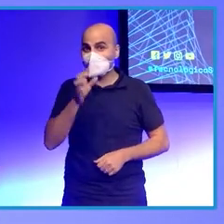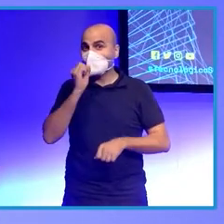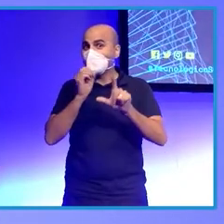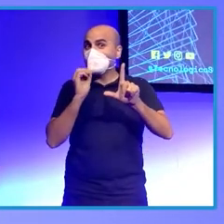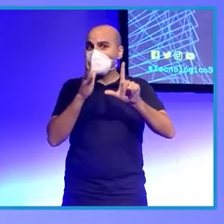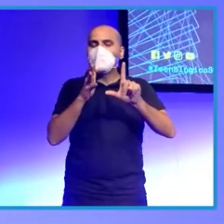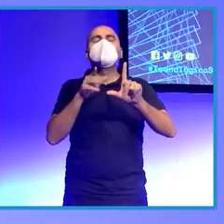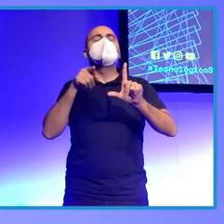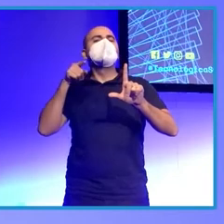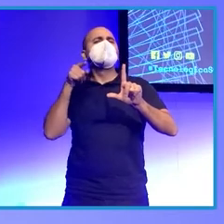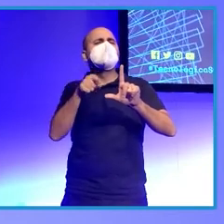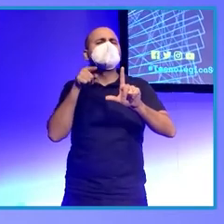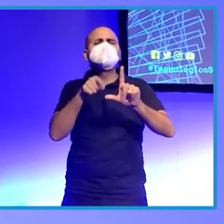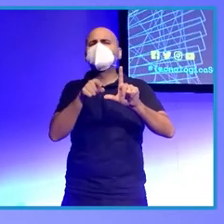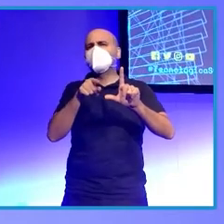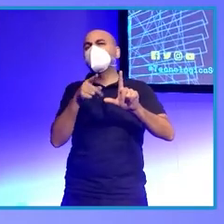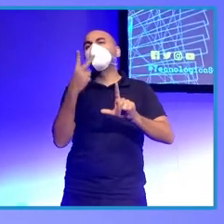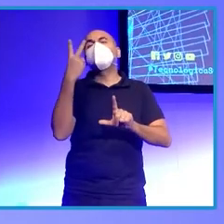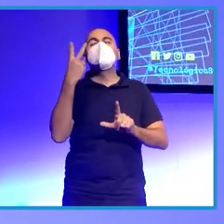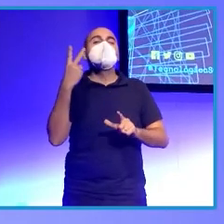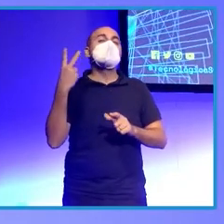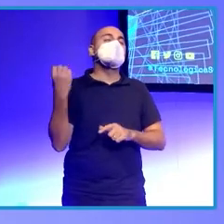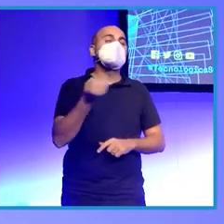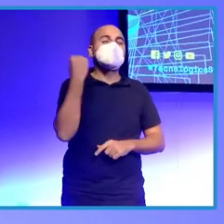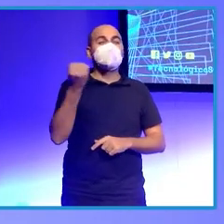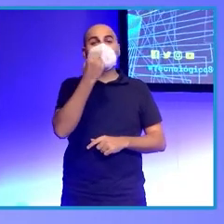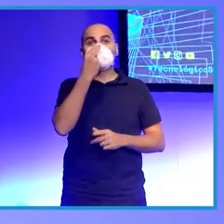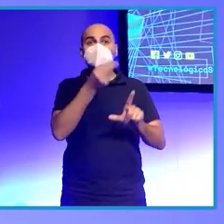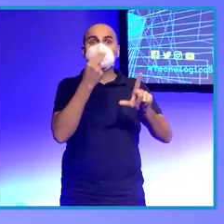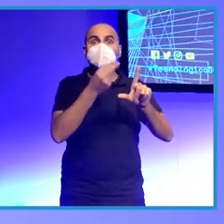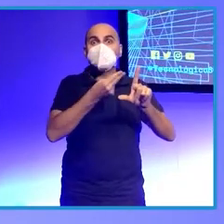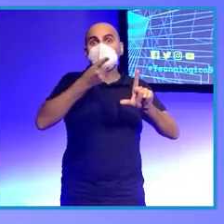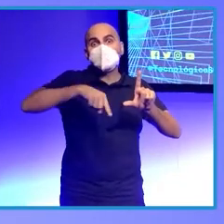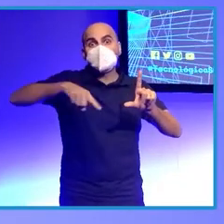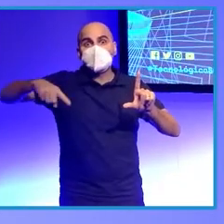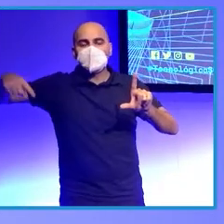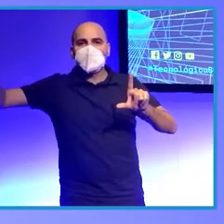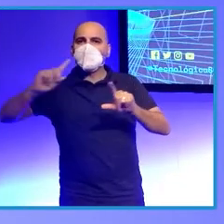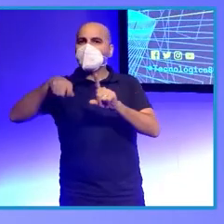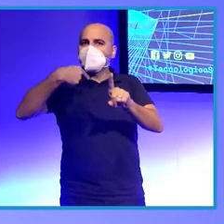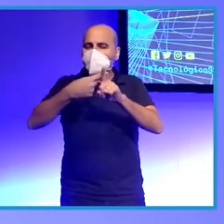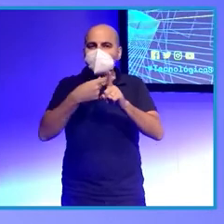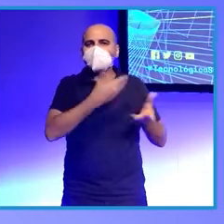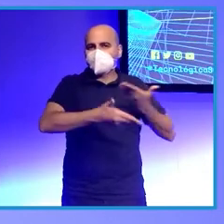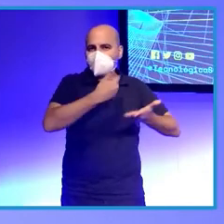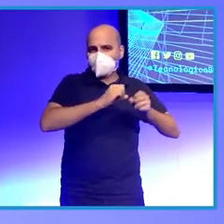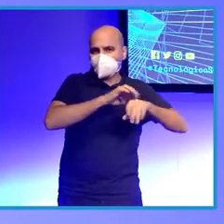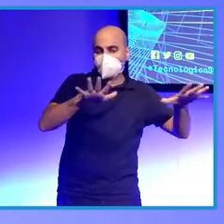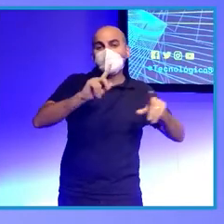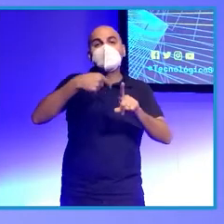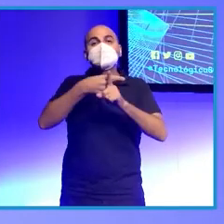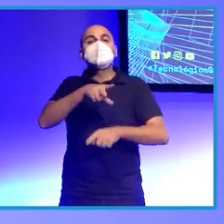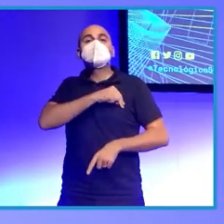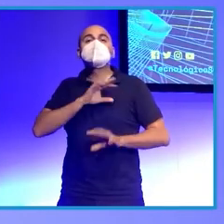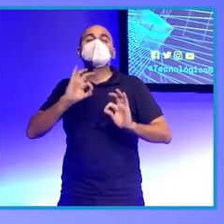millones de visitas mensuales, colabora en programas de televisión, tiene en su haber el premio especial de la Agencia de Seguridad Alimentaria,